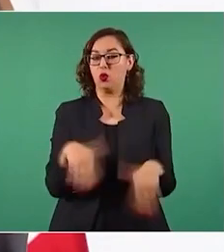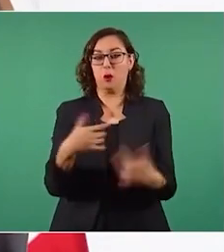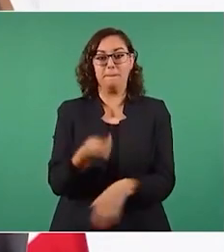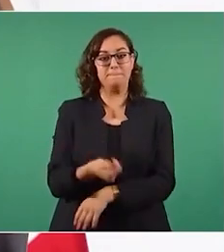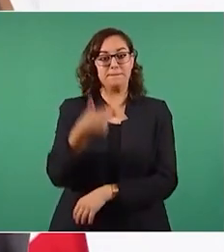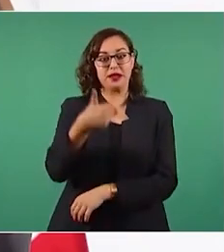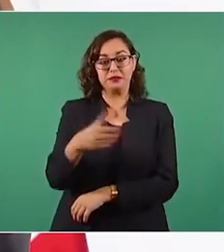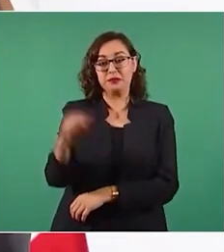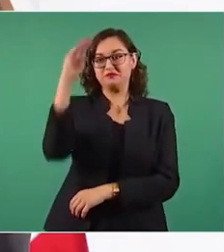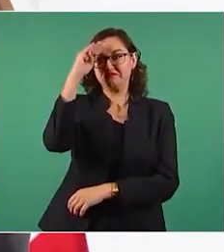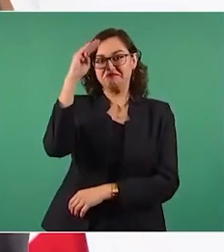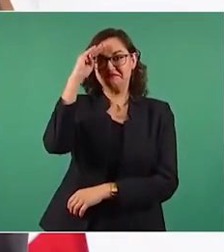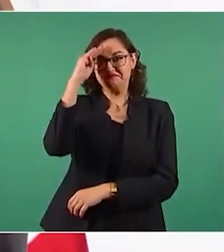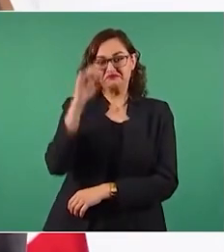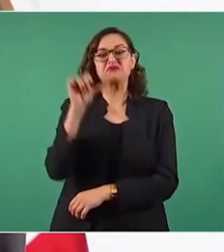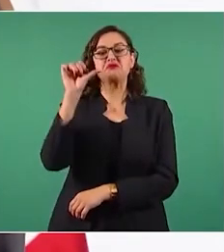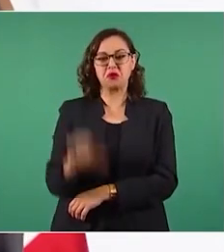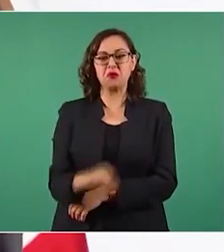presumir.